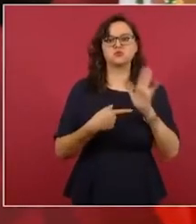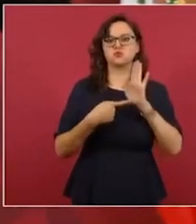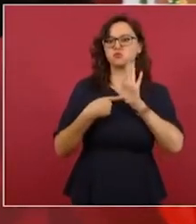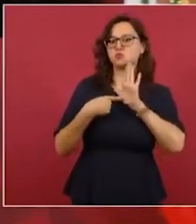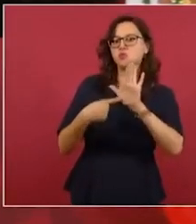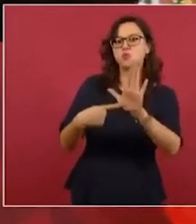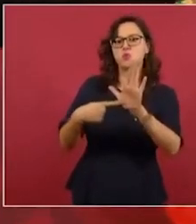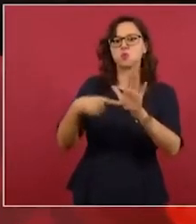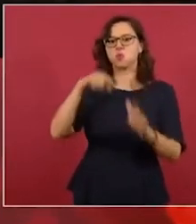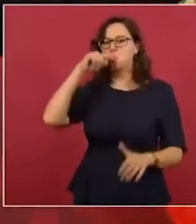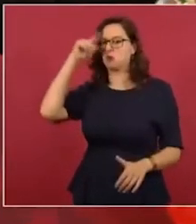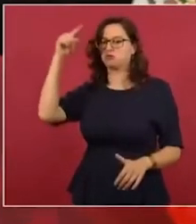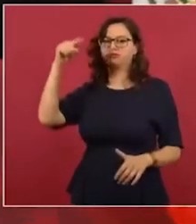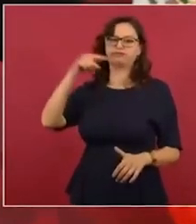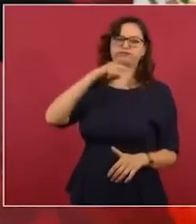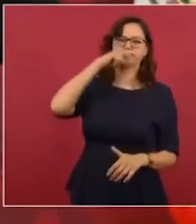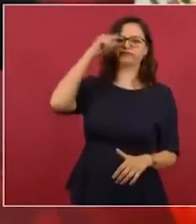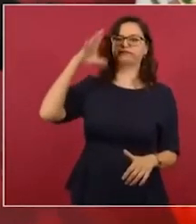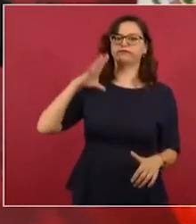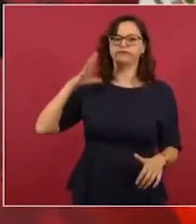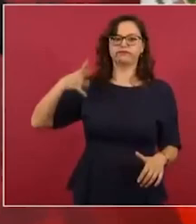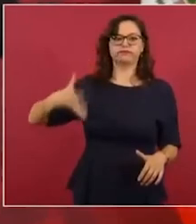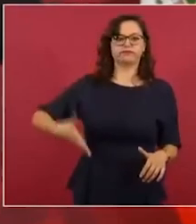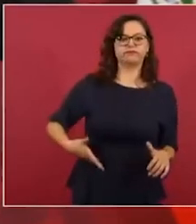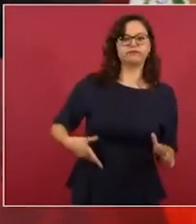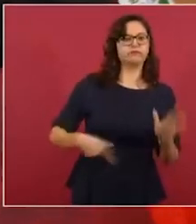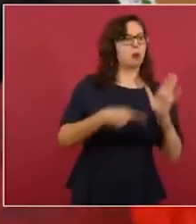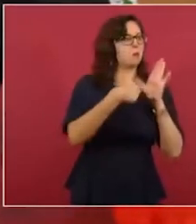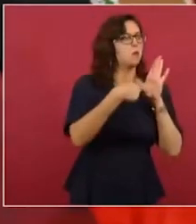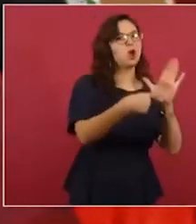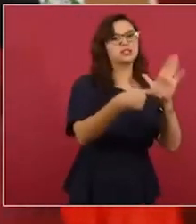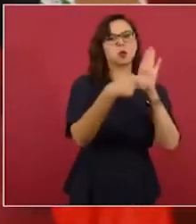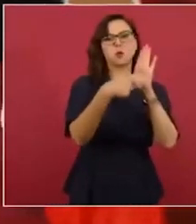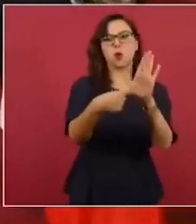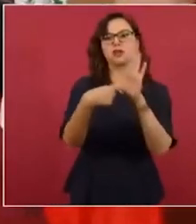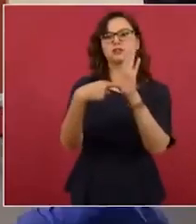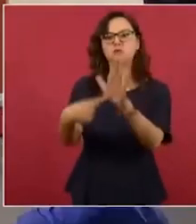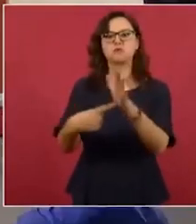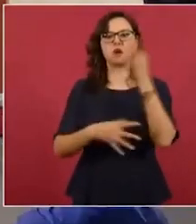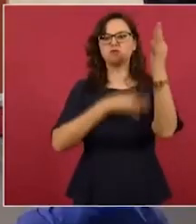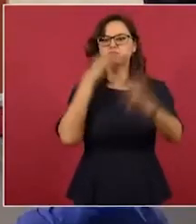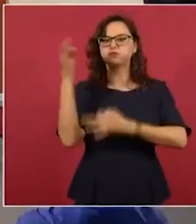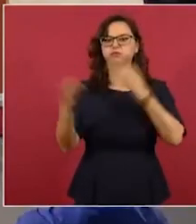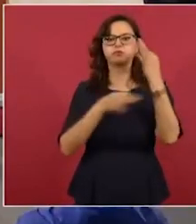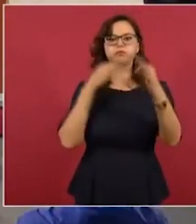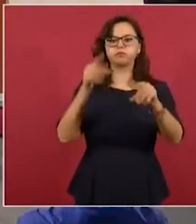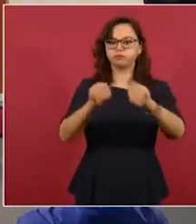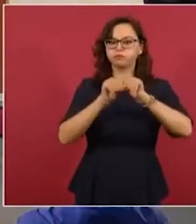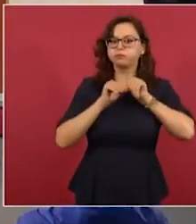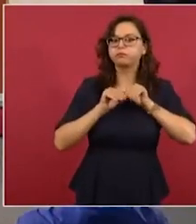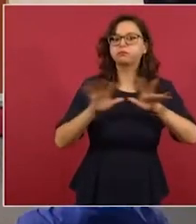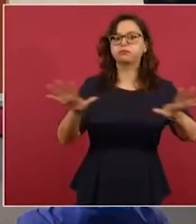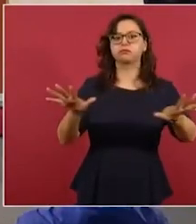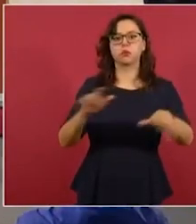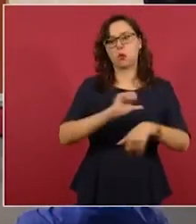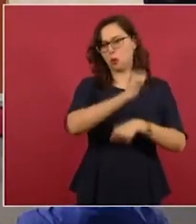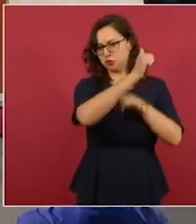mandan a hacer campaña de publicidad de esas obras